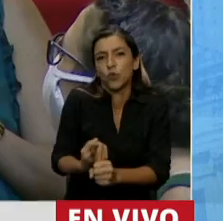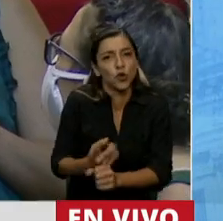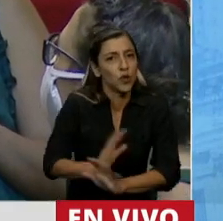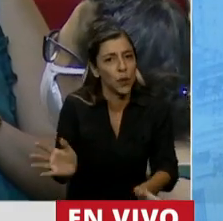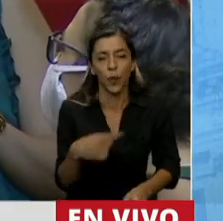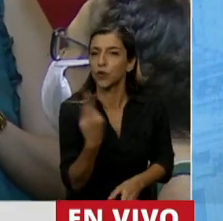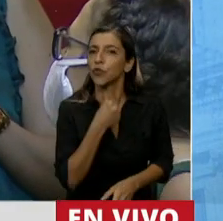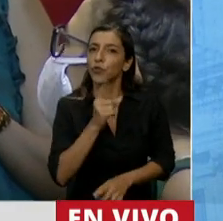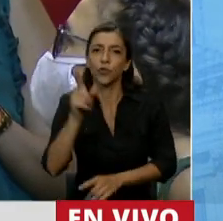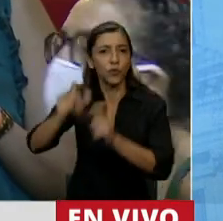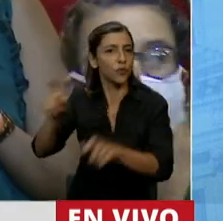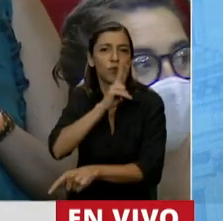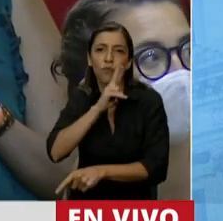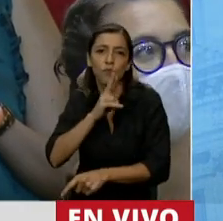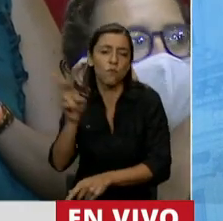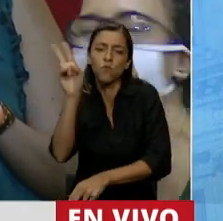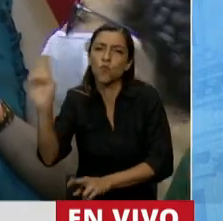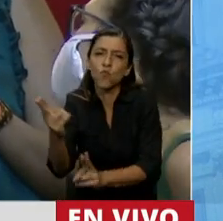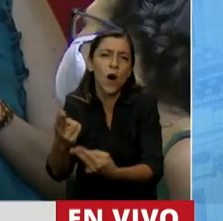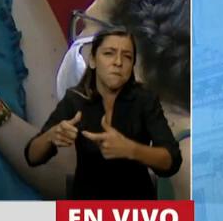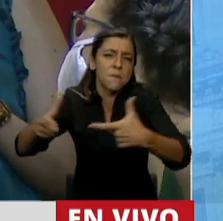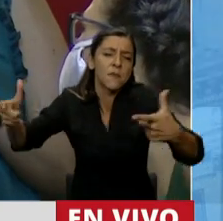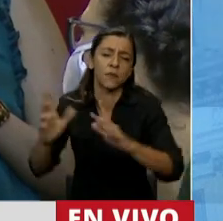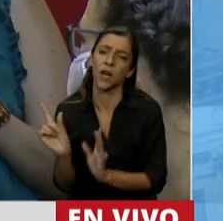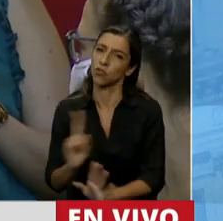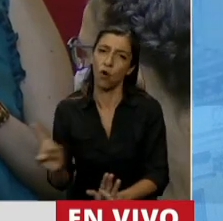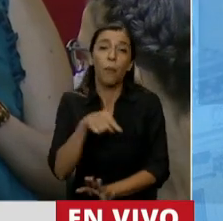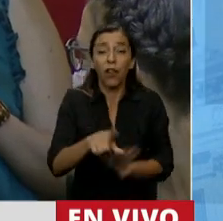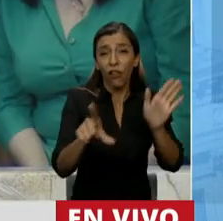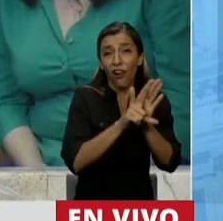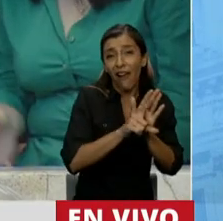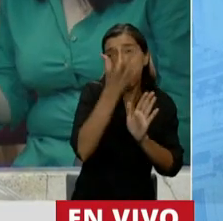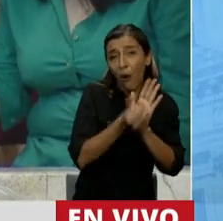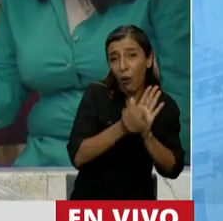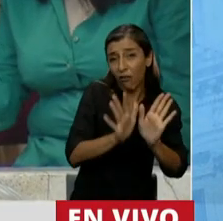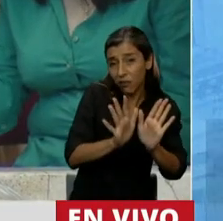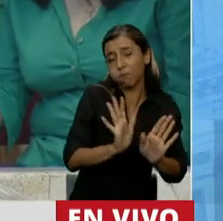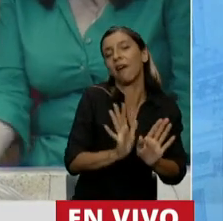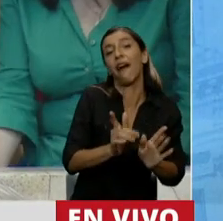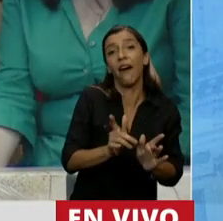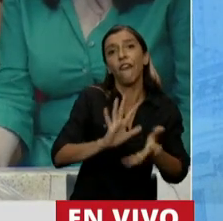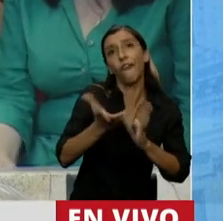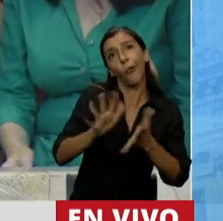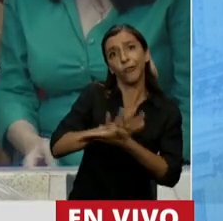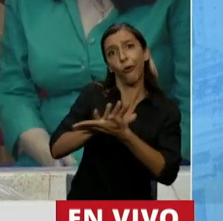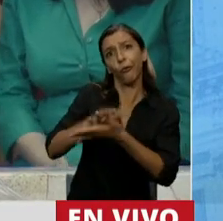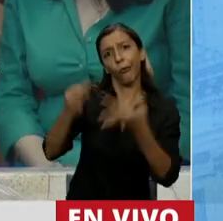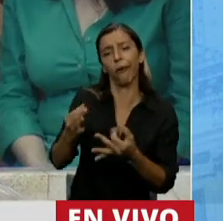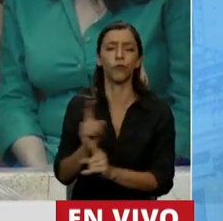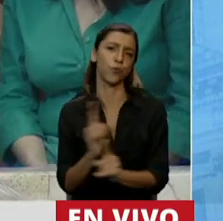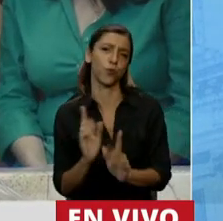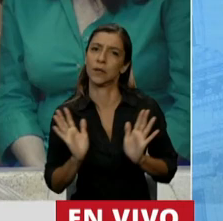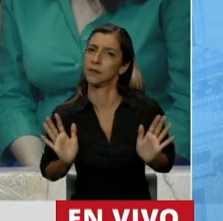aborto, hacerlo libre en cualquier situación no es la respuesta y tampoco debe ser la salida